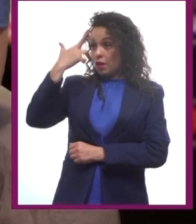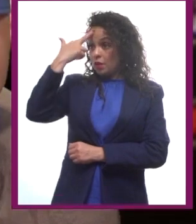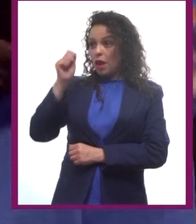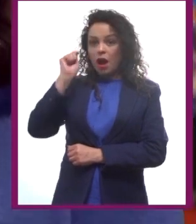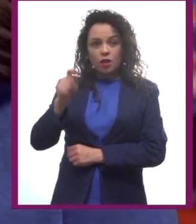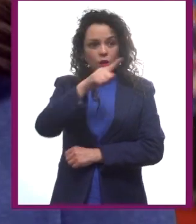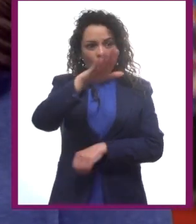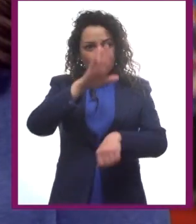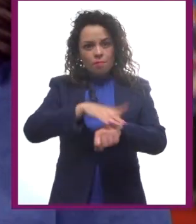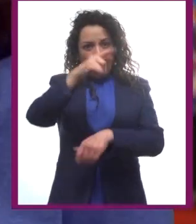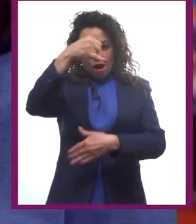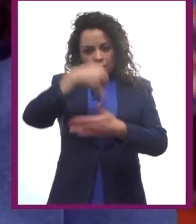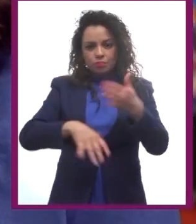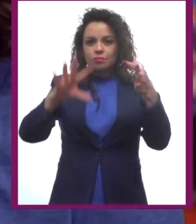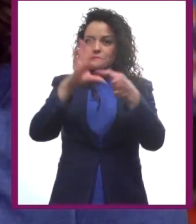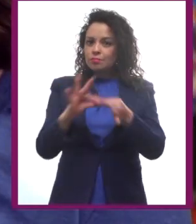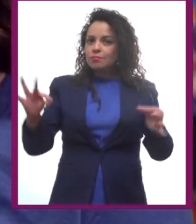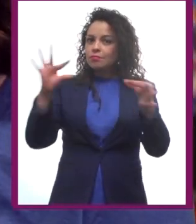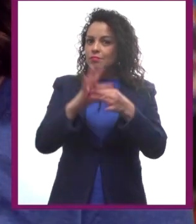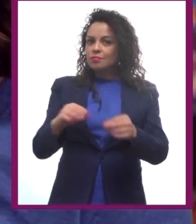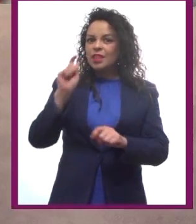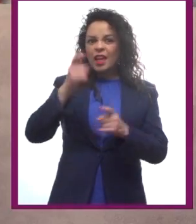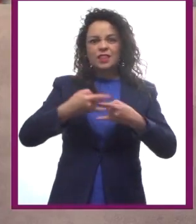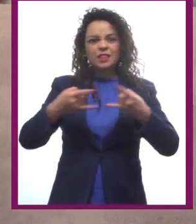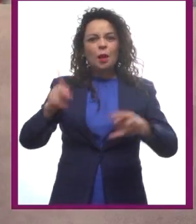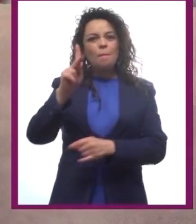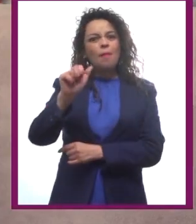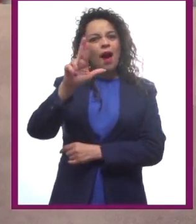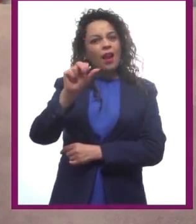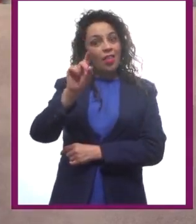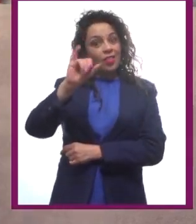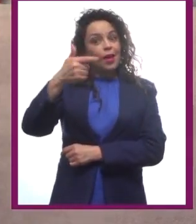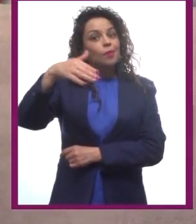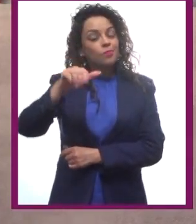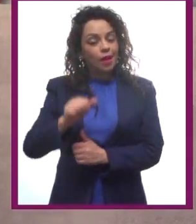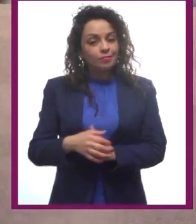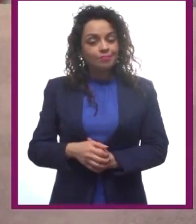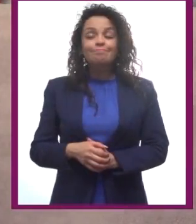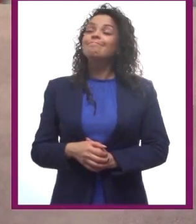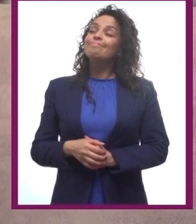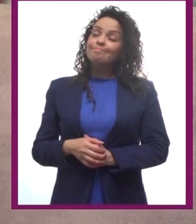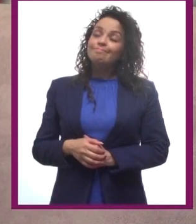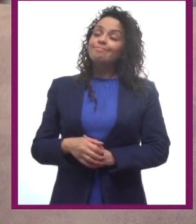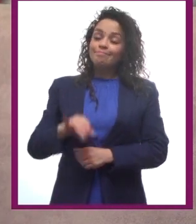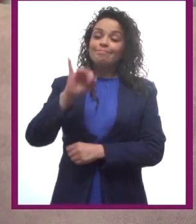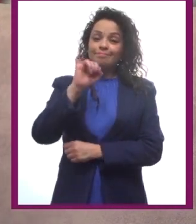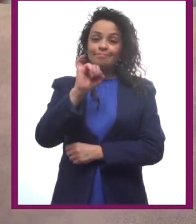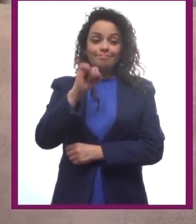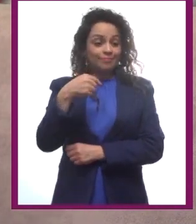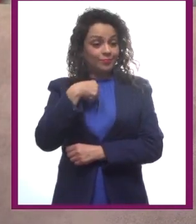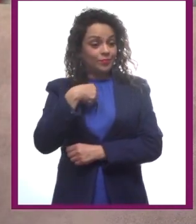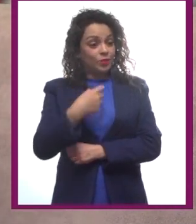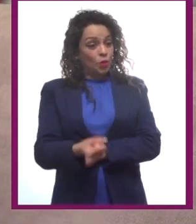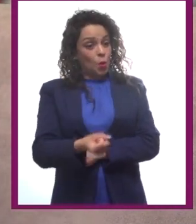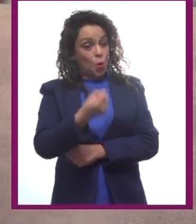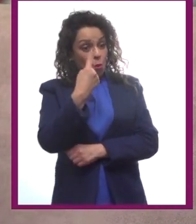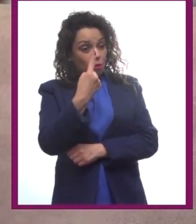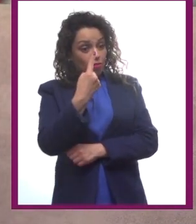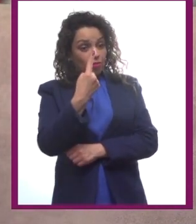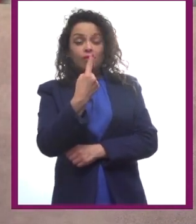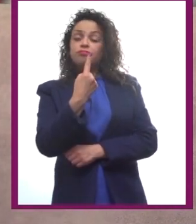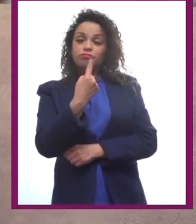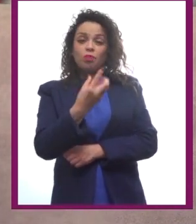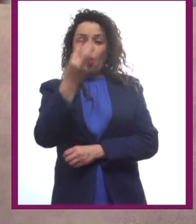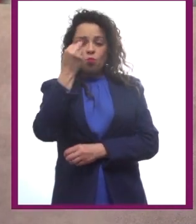el paradigma sobre contar historias. Sí, yo soy solo uno de los muchos que han escrito